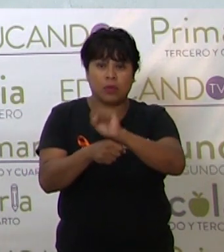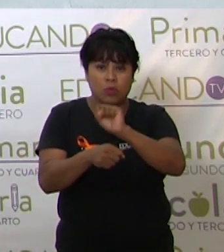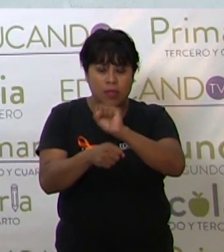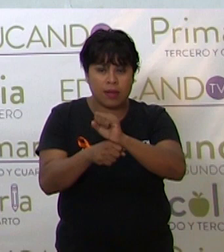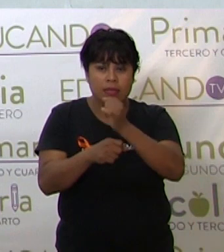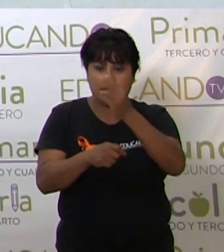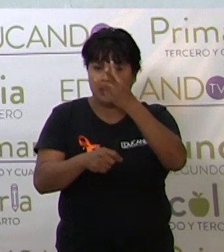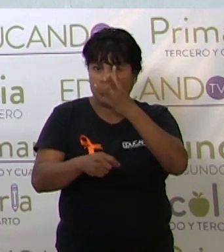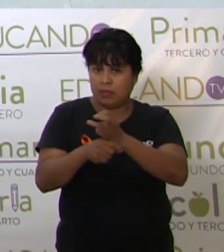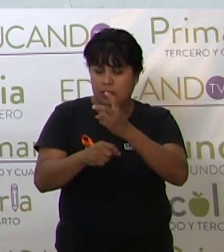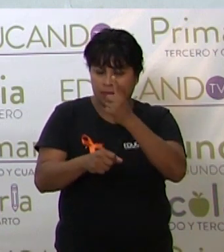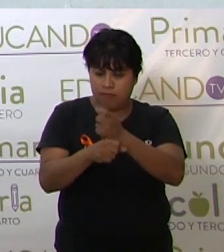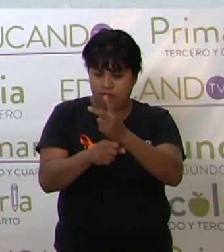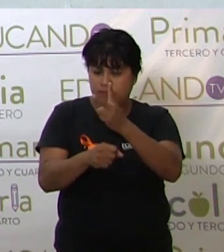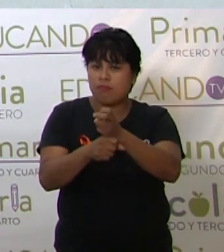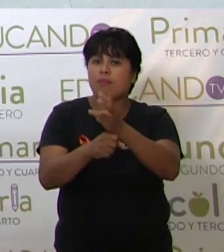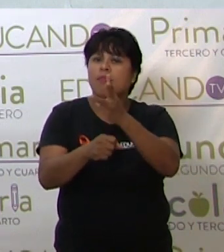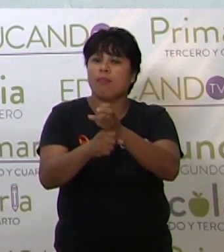terciarias.